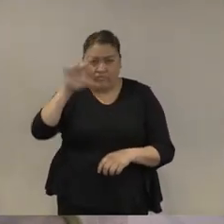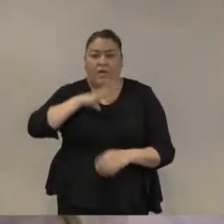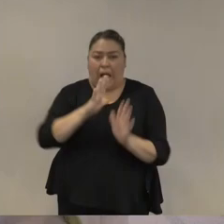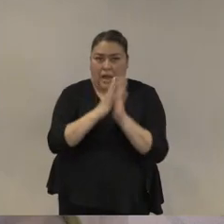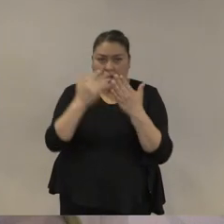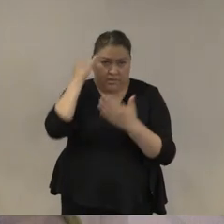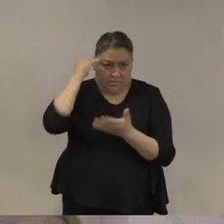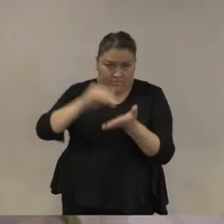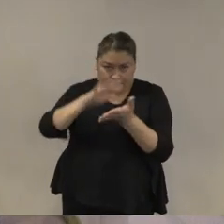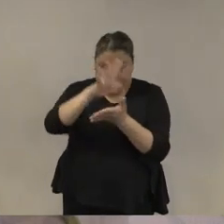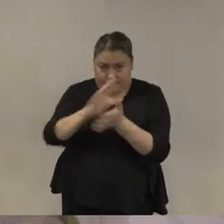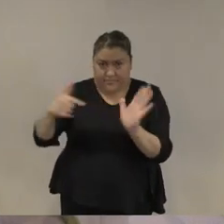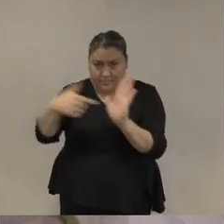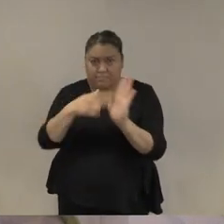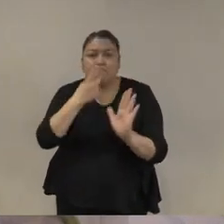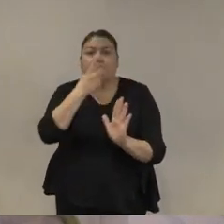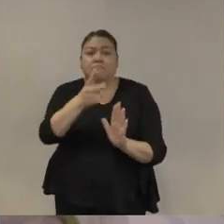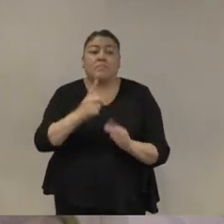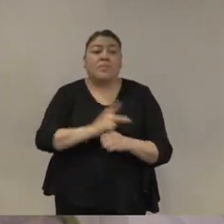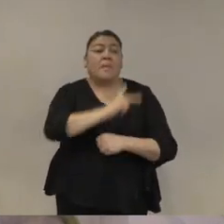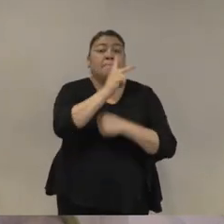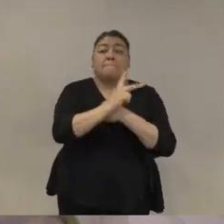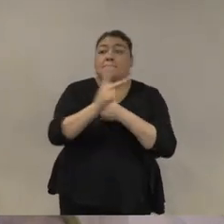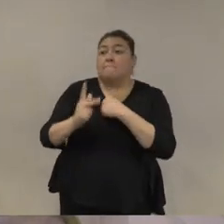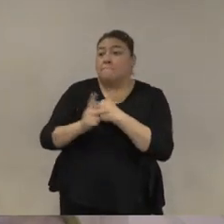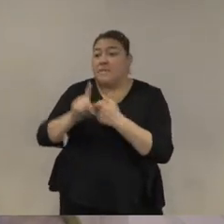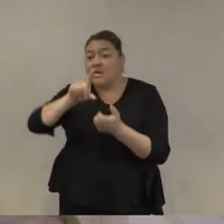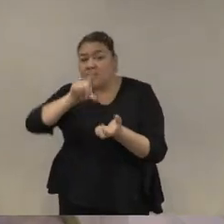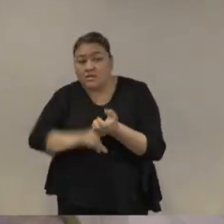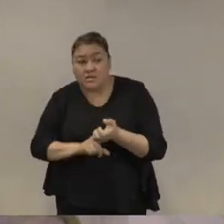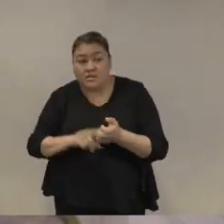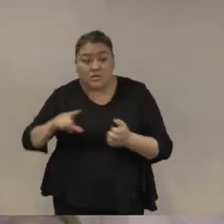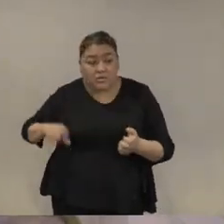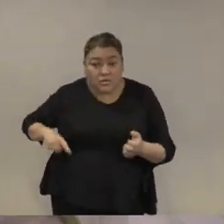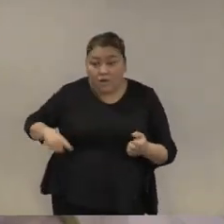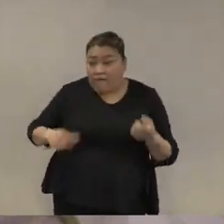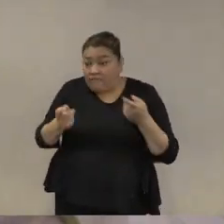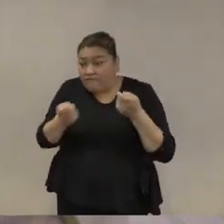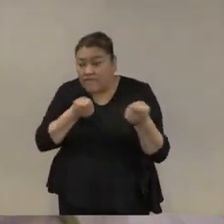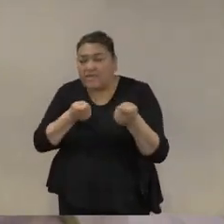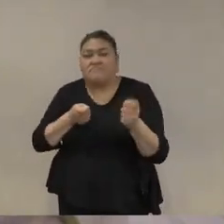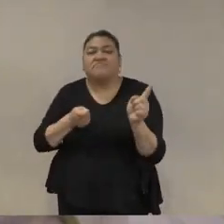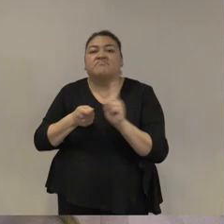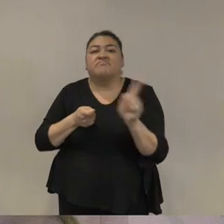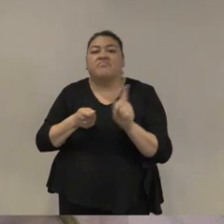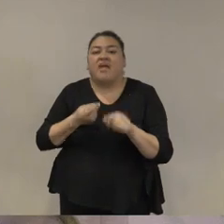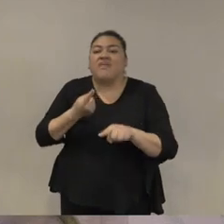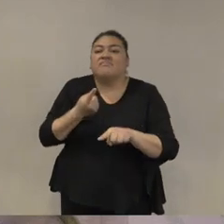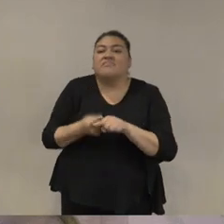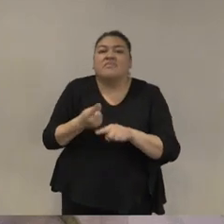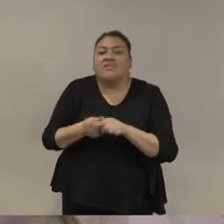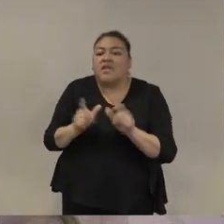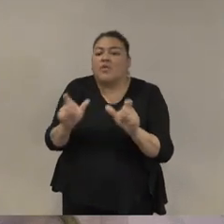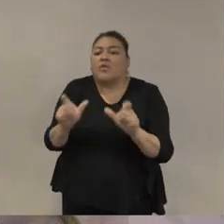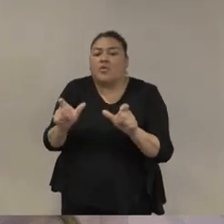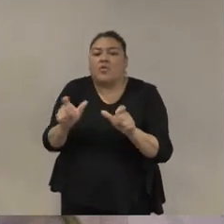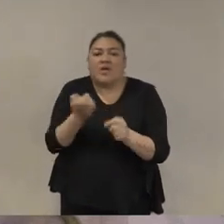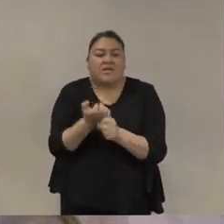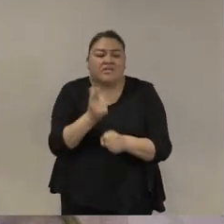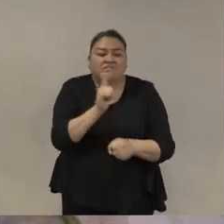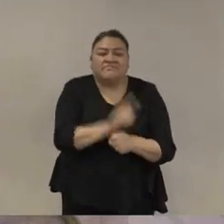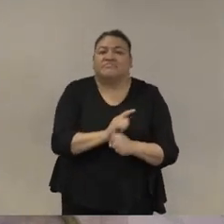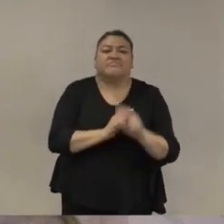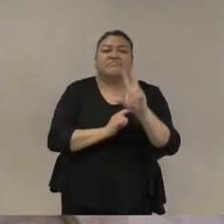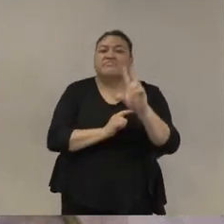países en donde el orden en el orden ya no figura el Estado el orden es un orden no estatal que